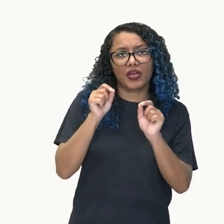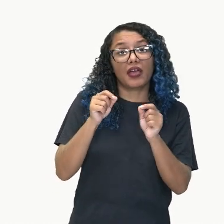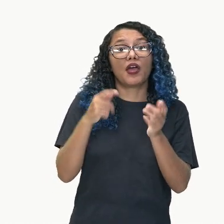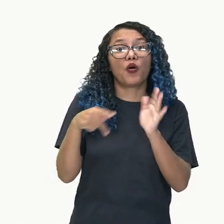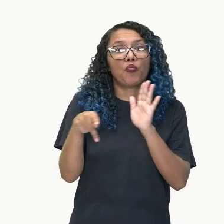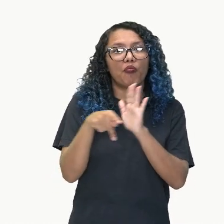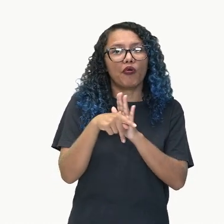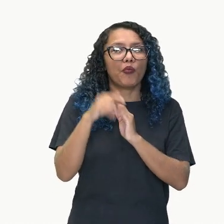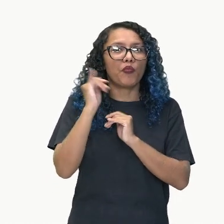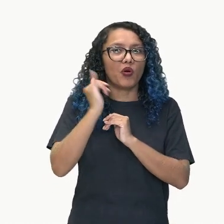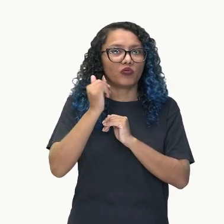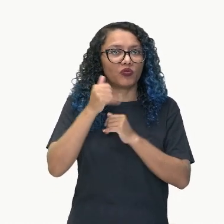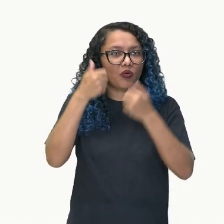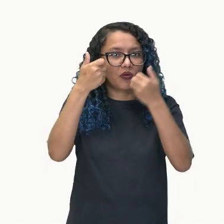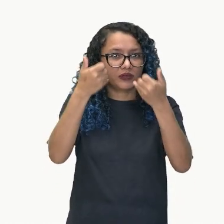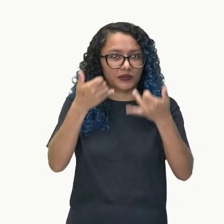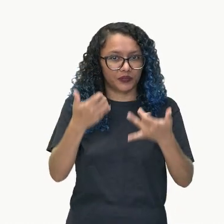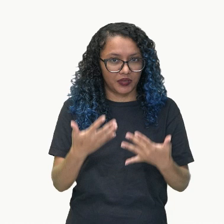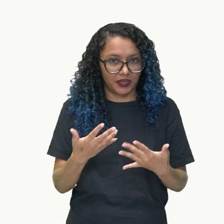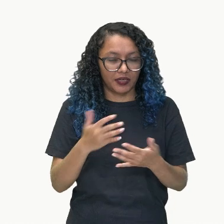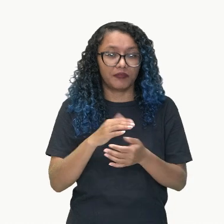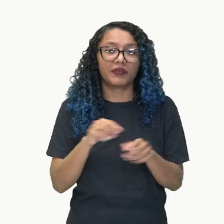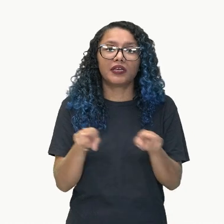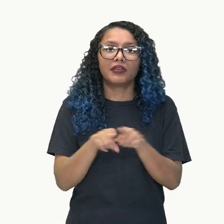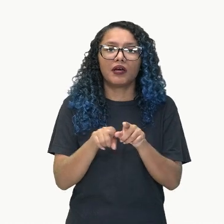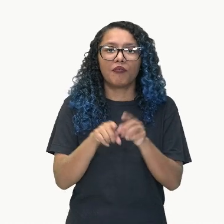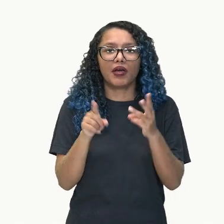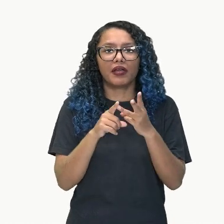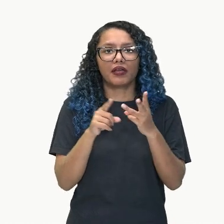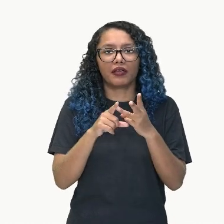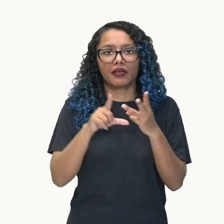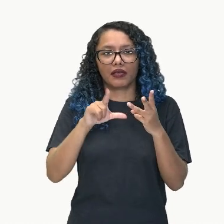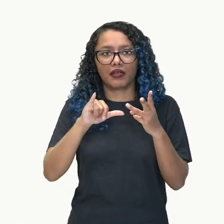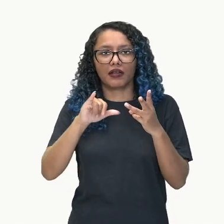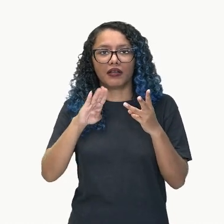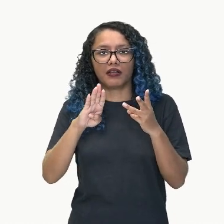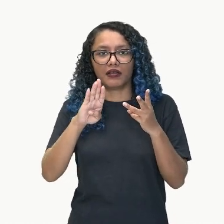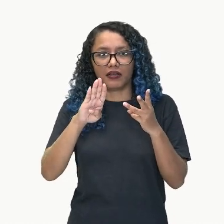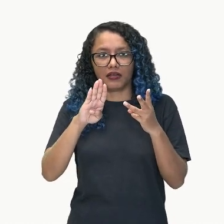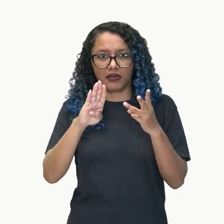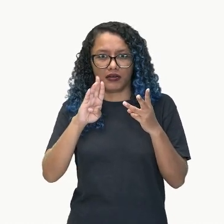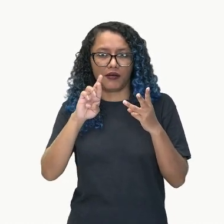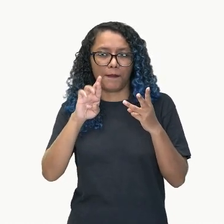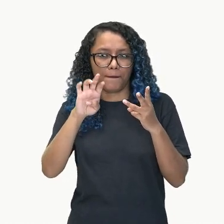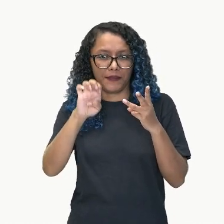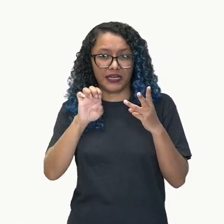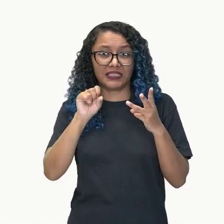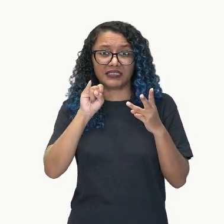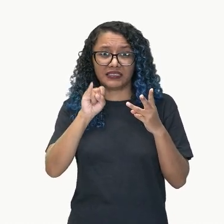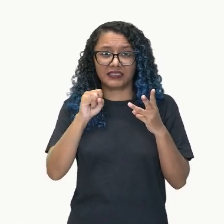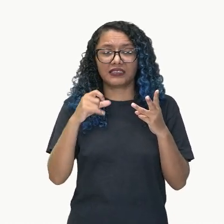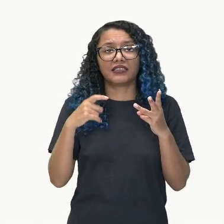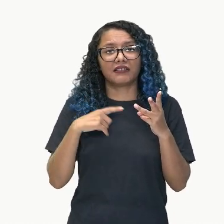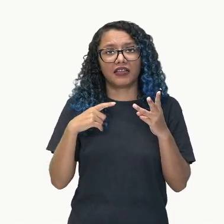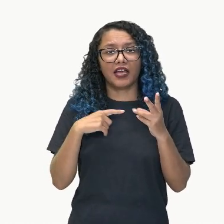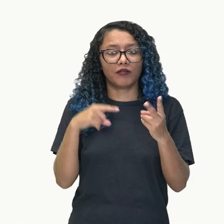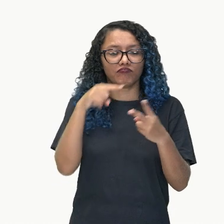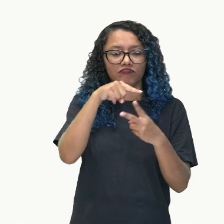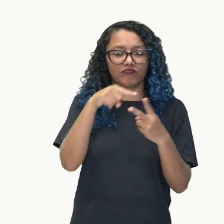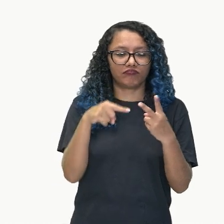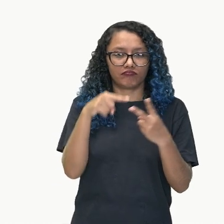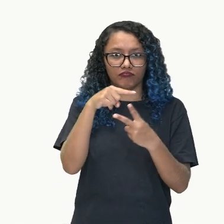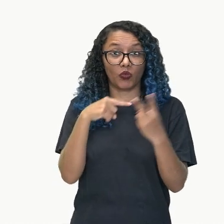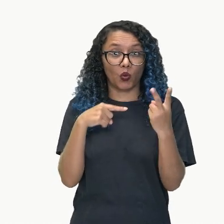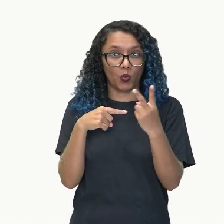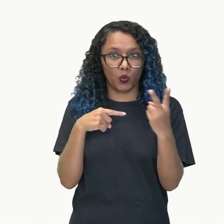también libre, cuando van a utilizar tanto los estilos directos como los estilos